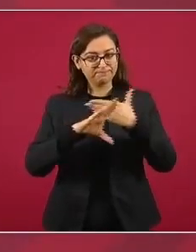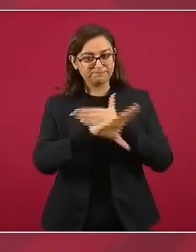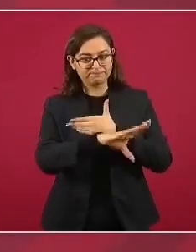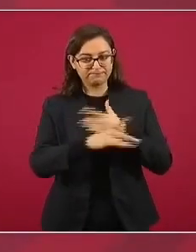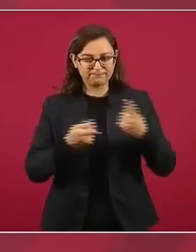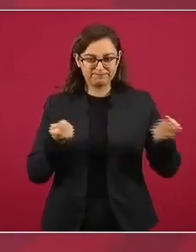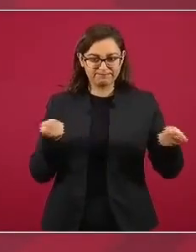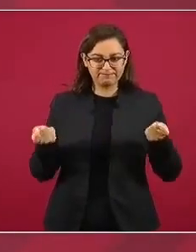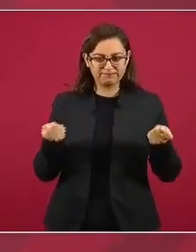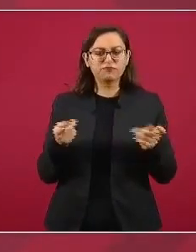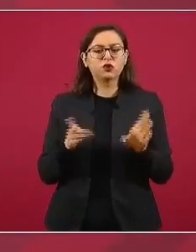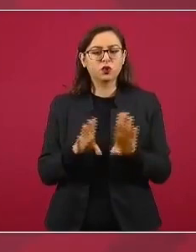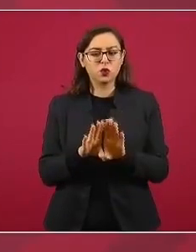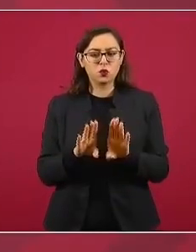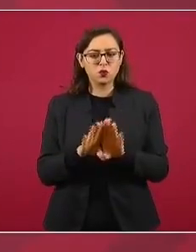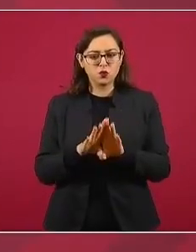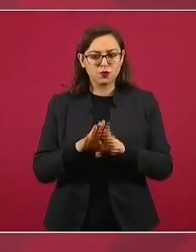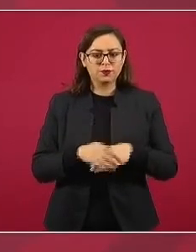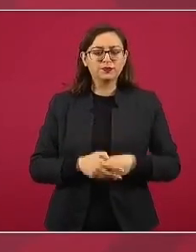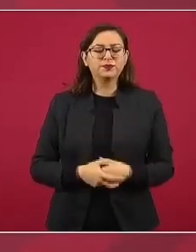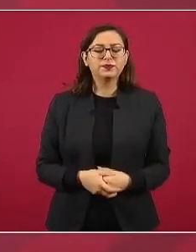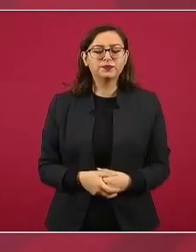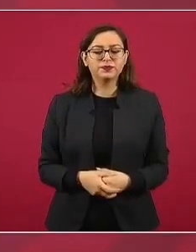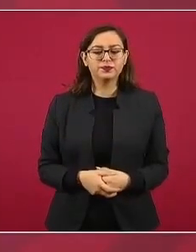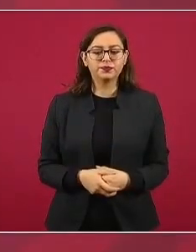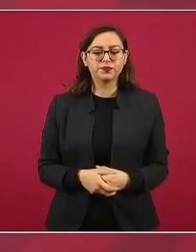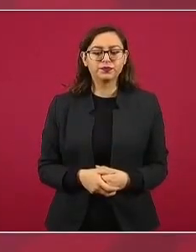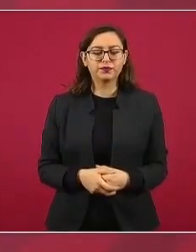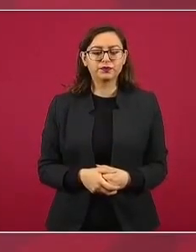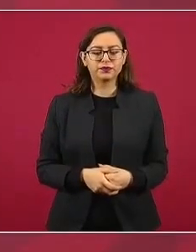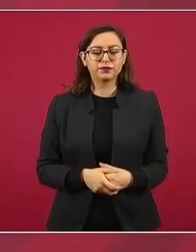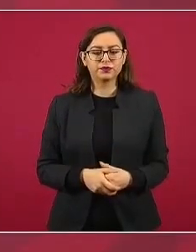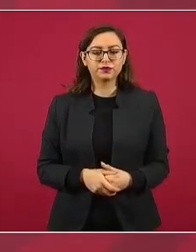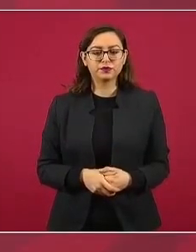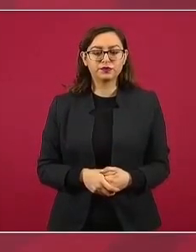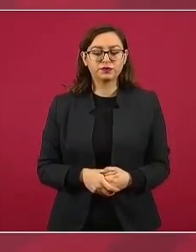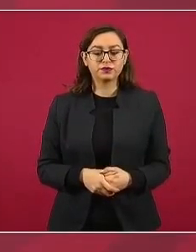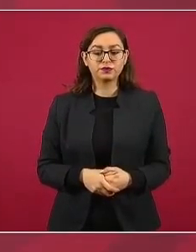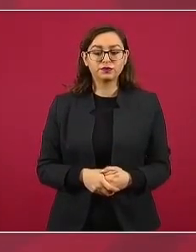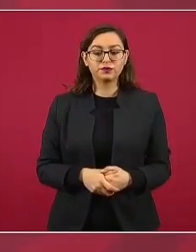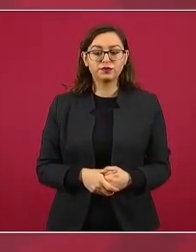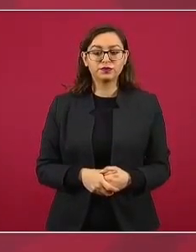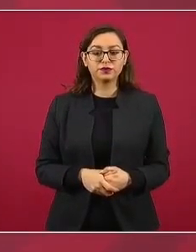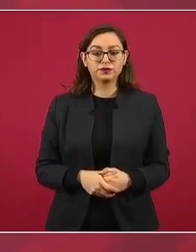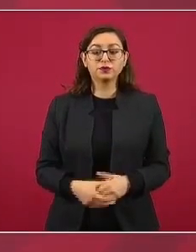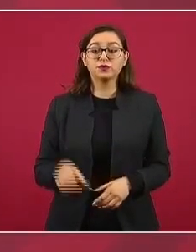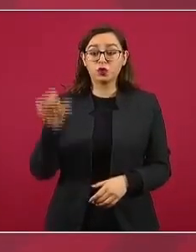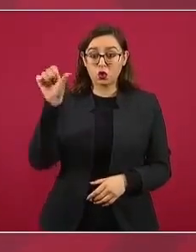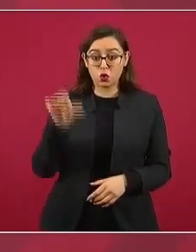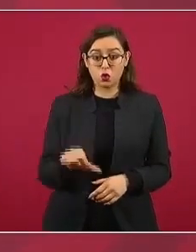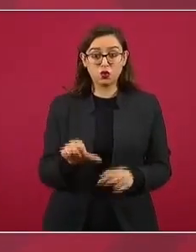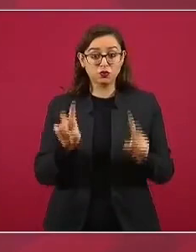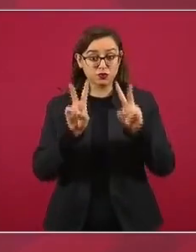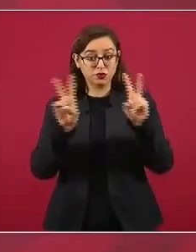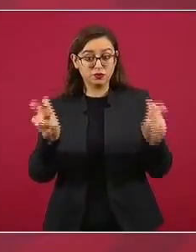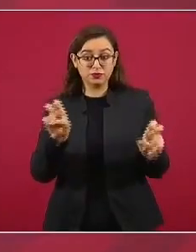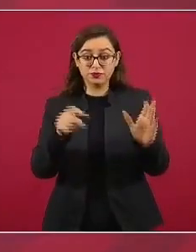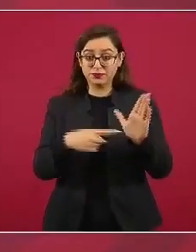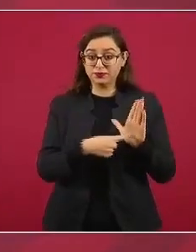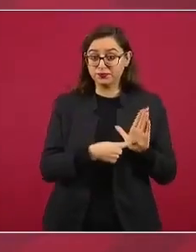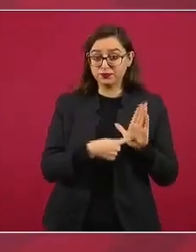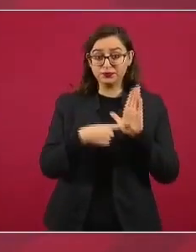Vamos el día de hoy a dedicarlo, básicamente hablar sobre